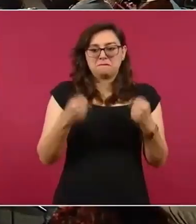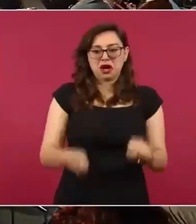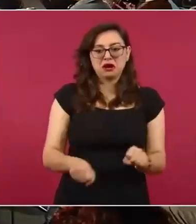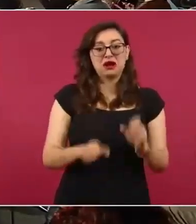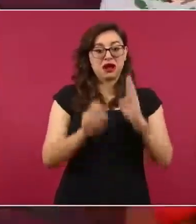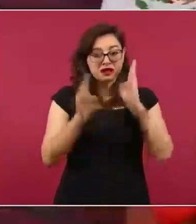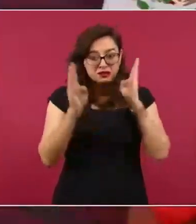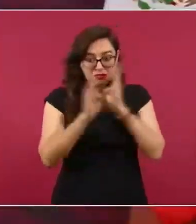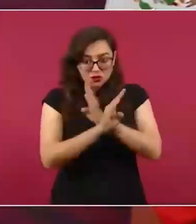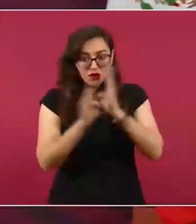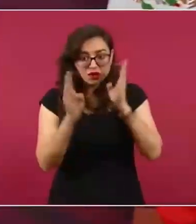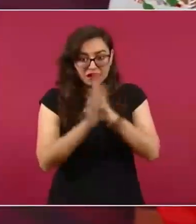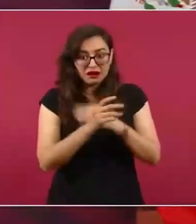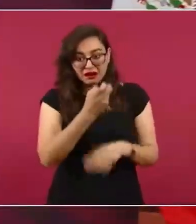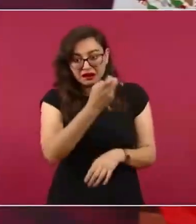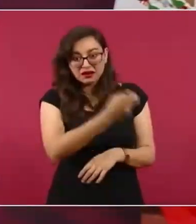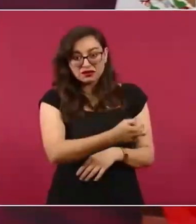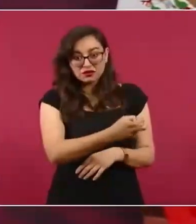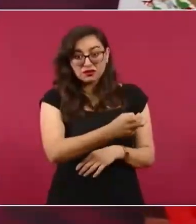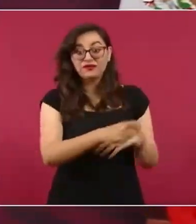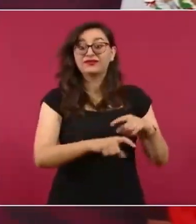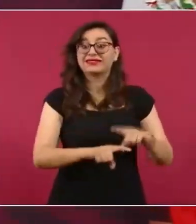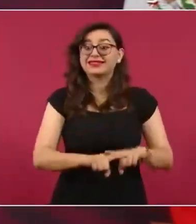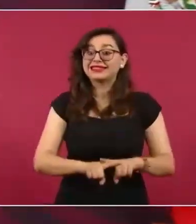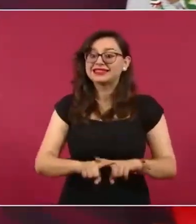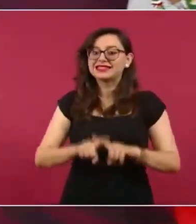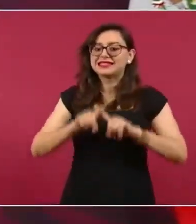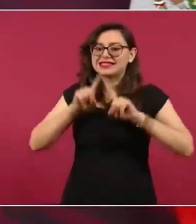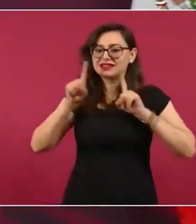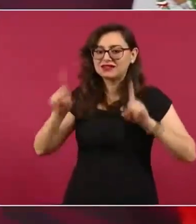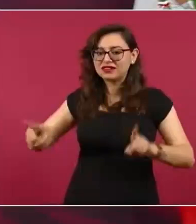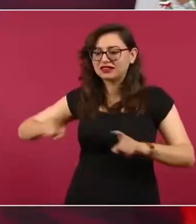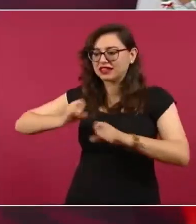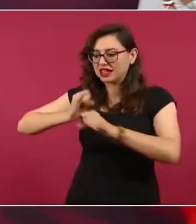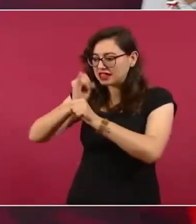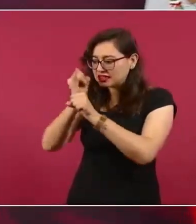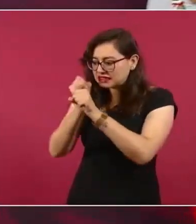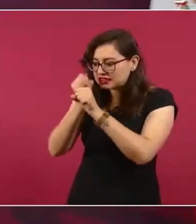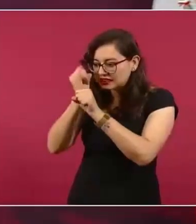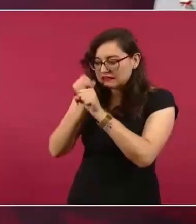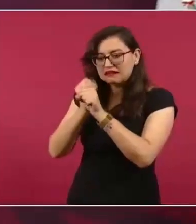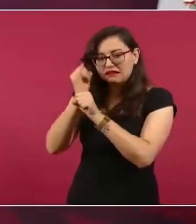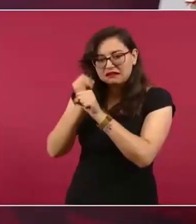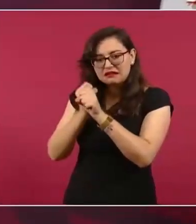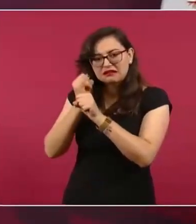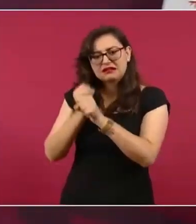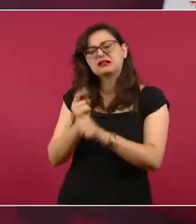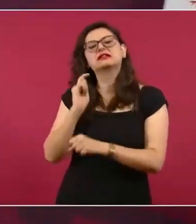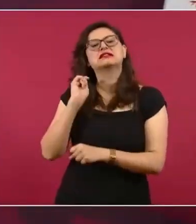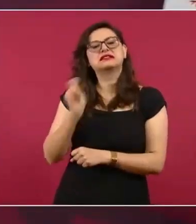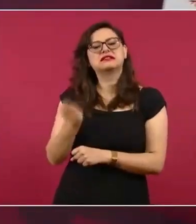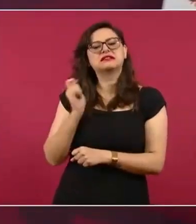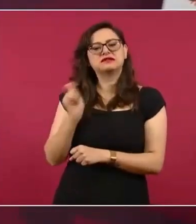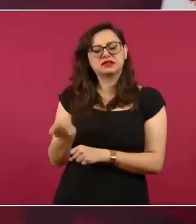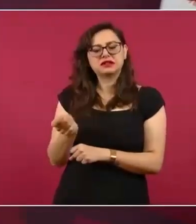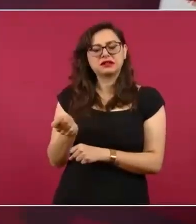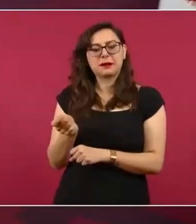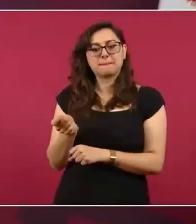espionaje. Entonces, inteligencia pues tiene que ver con